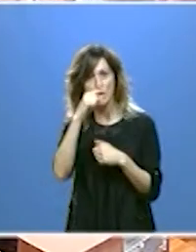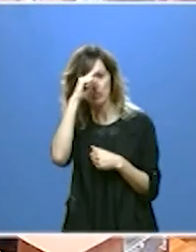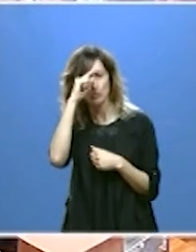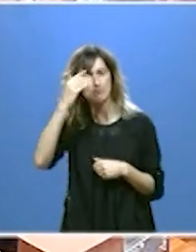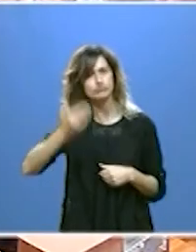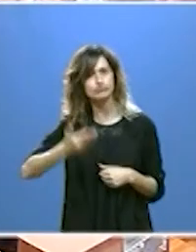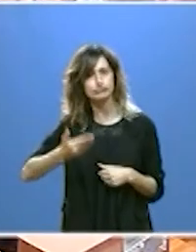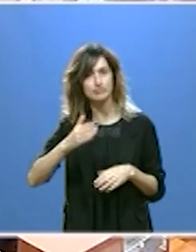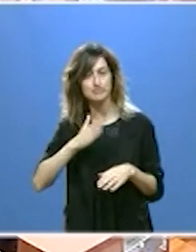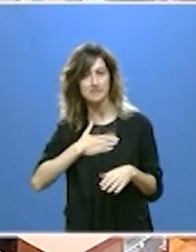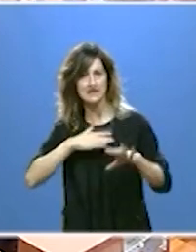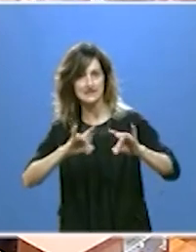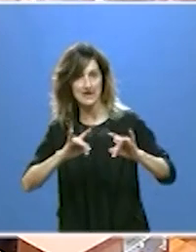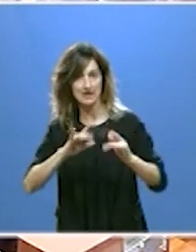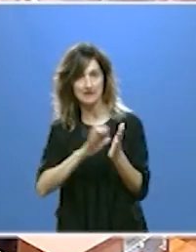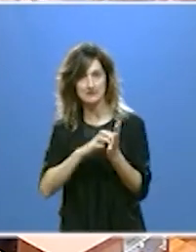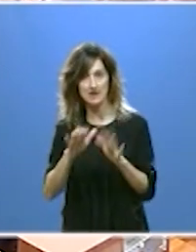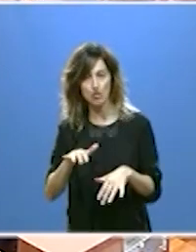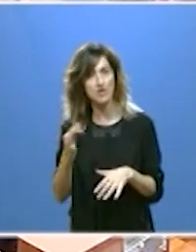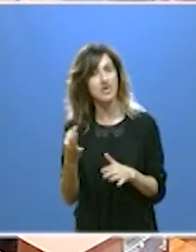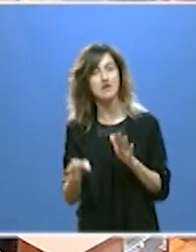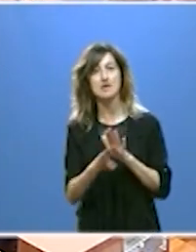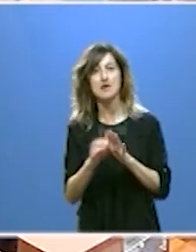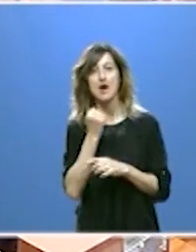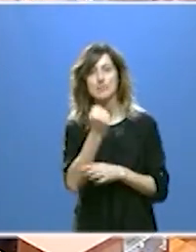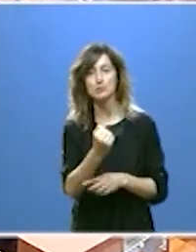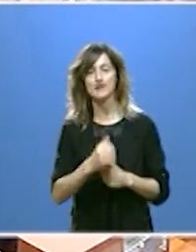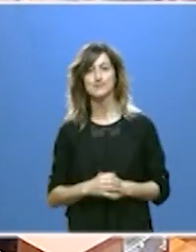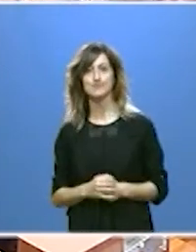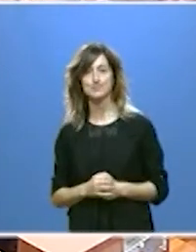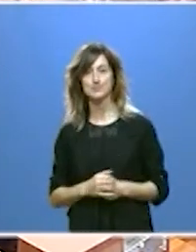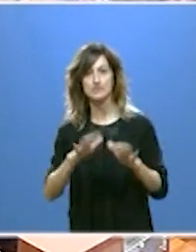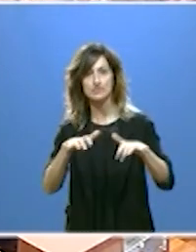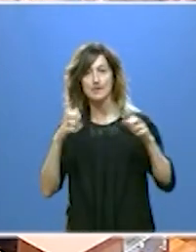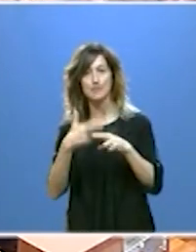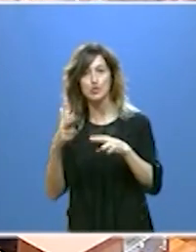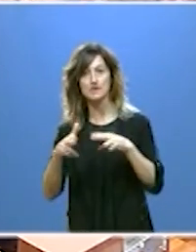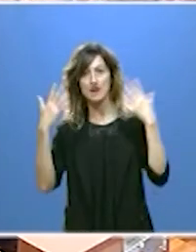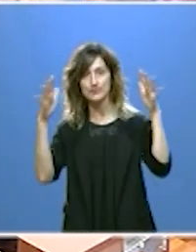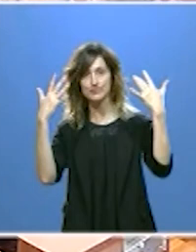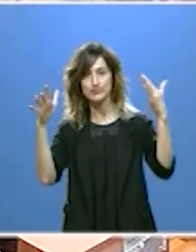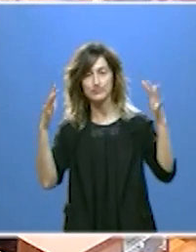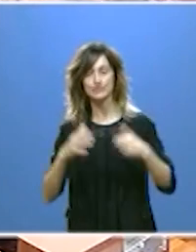importante para nuestra tierra que seguiremos apoyando. Asimismo